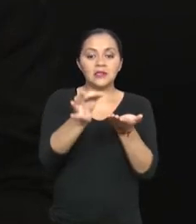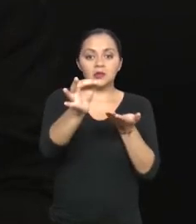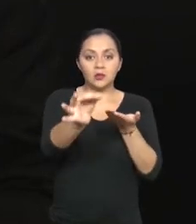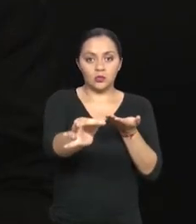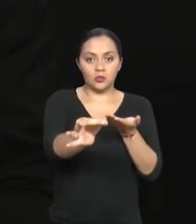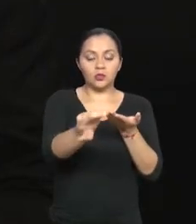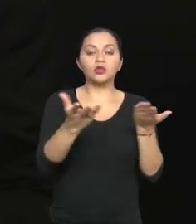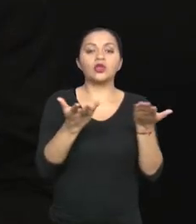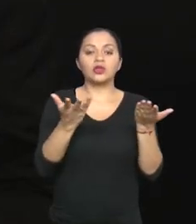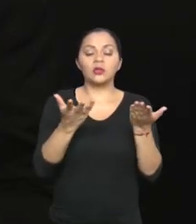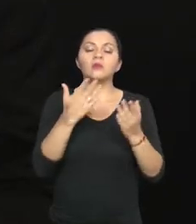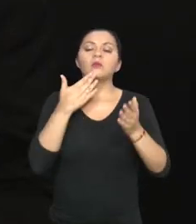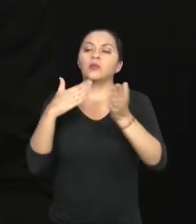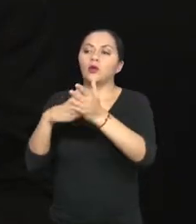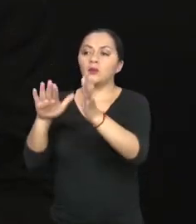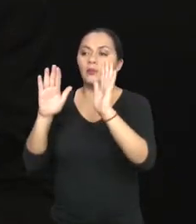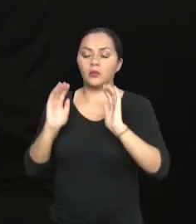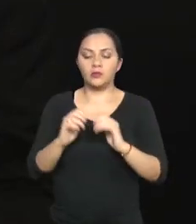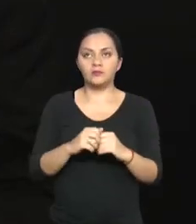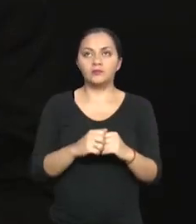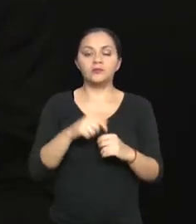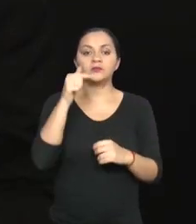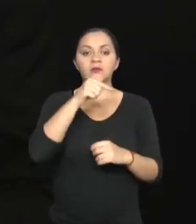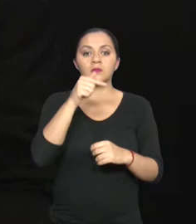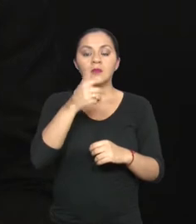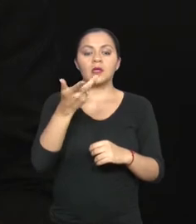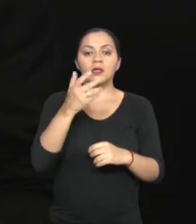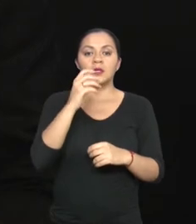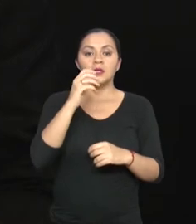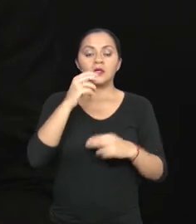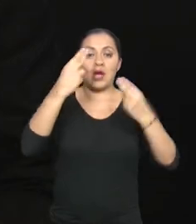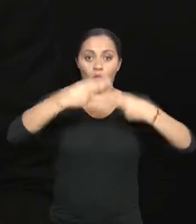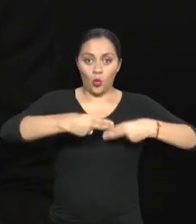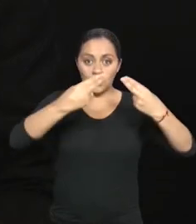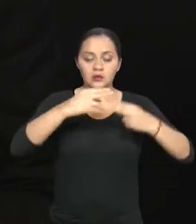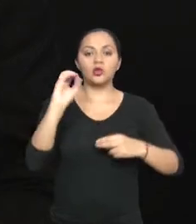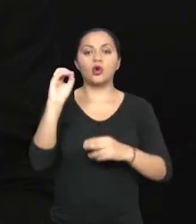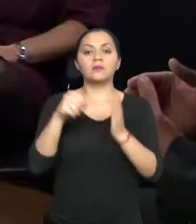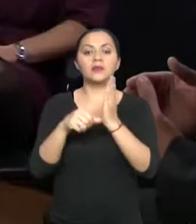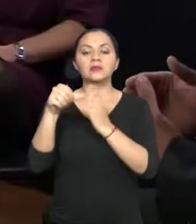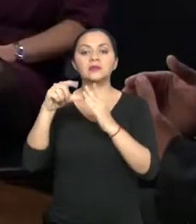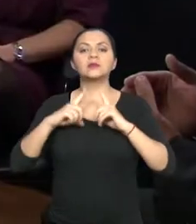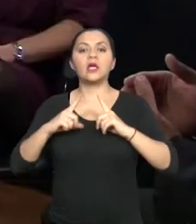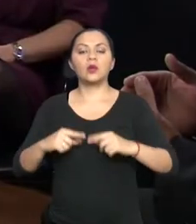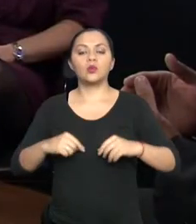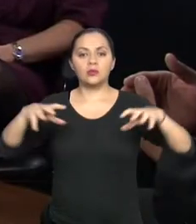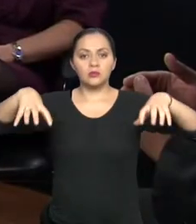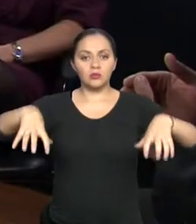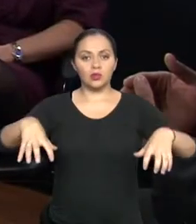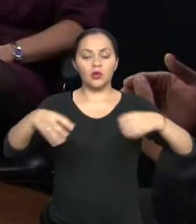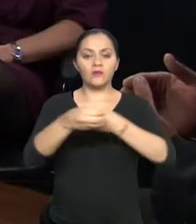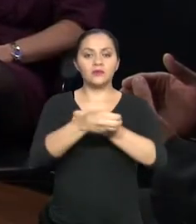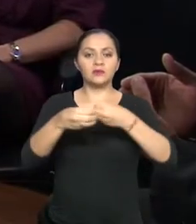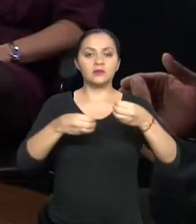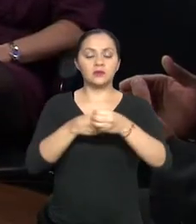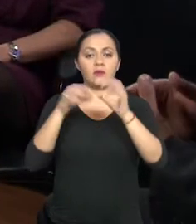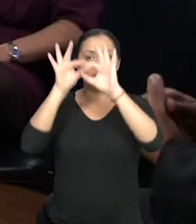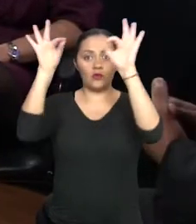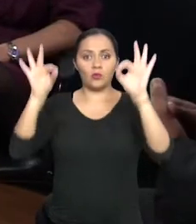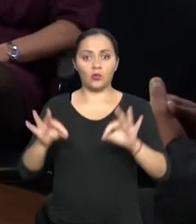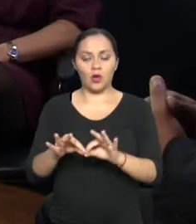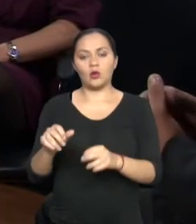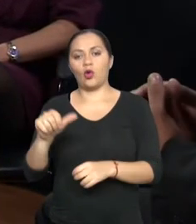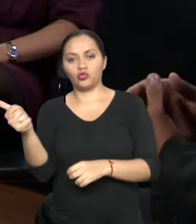va a importar el vehículo. ¿Ese formulario está en la base del SENAE o en Ministerio de Salud Pública? Porque Salud Pública tiene otro formulario